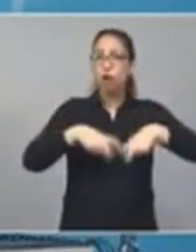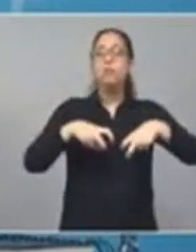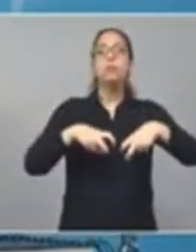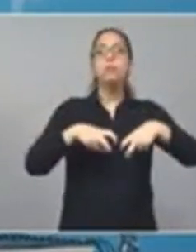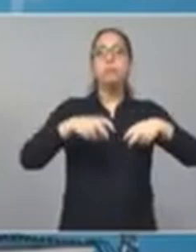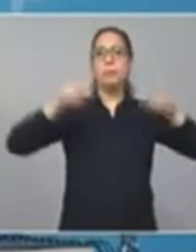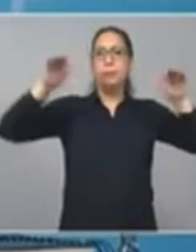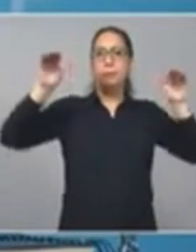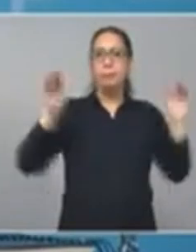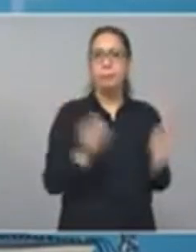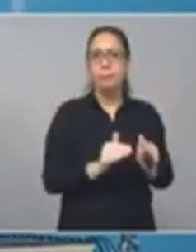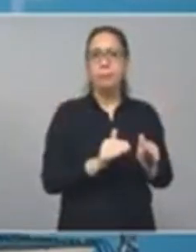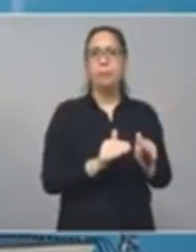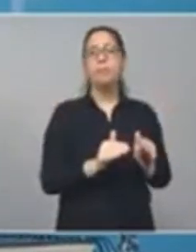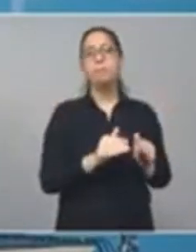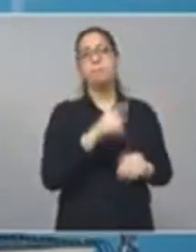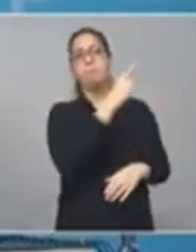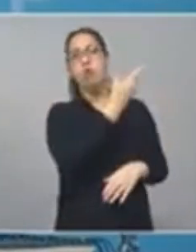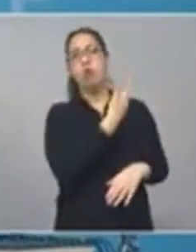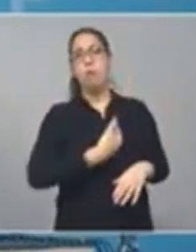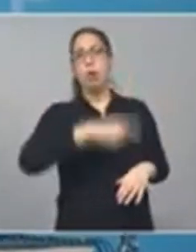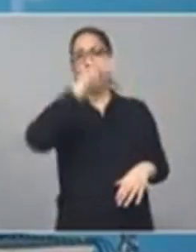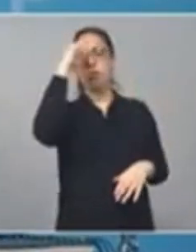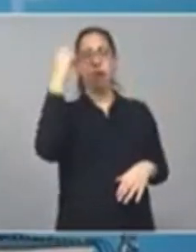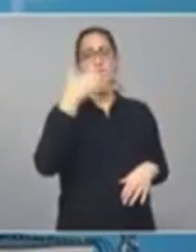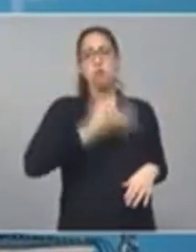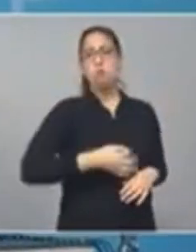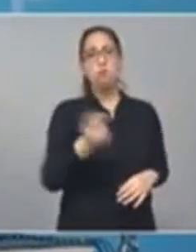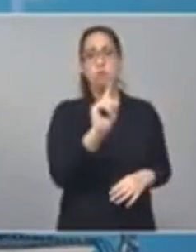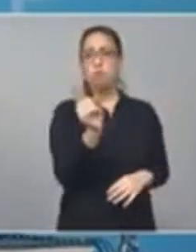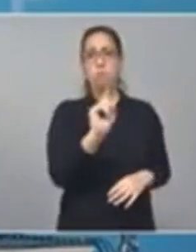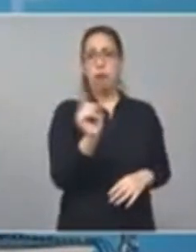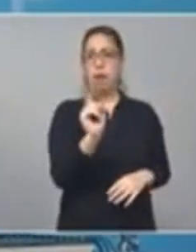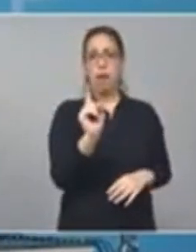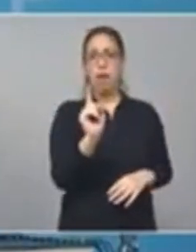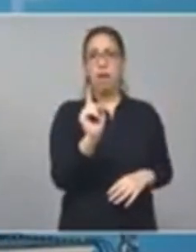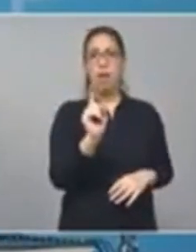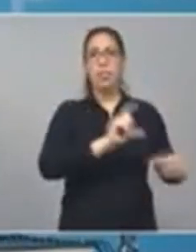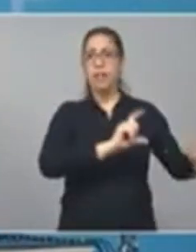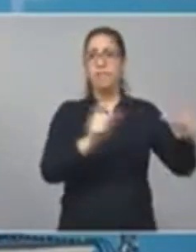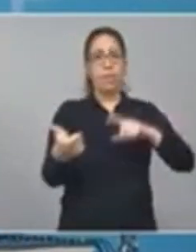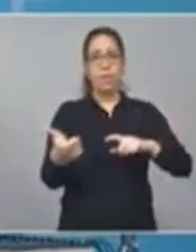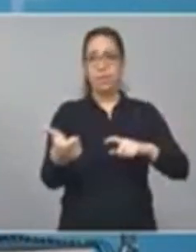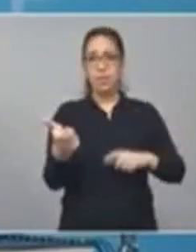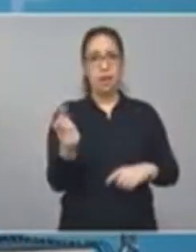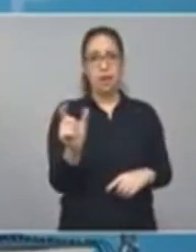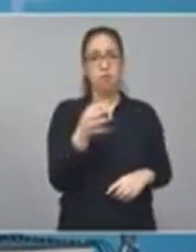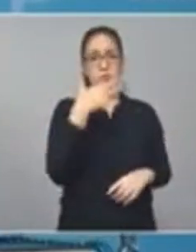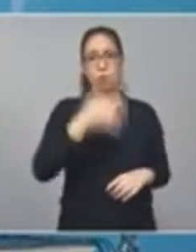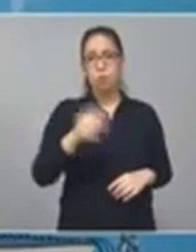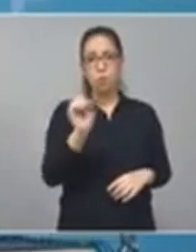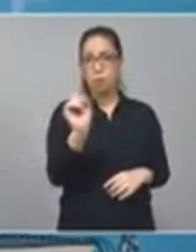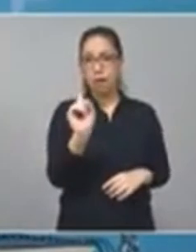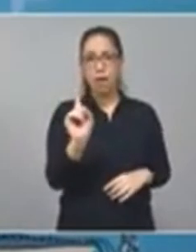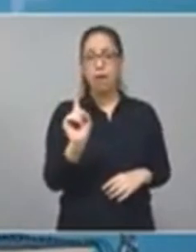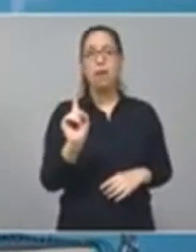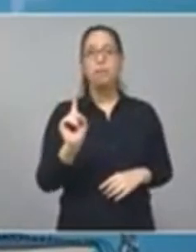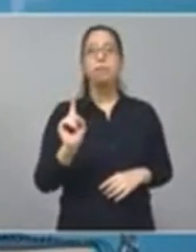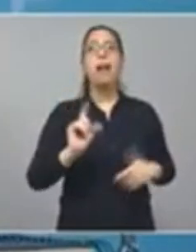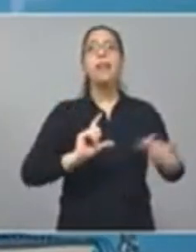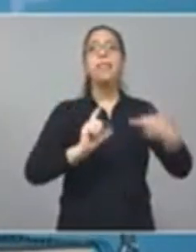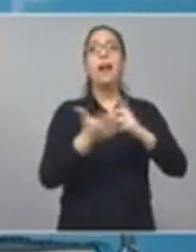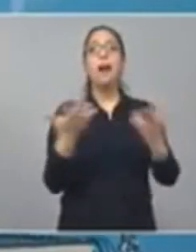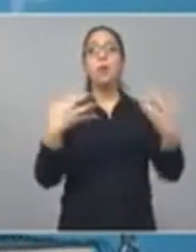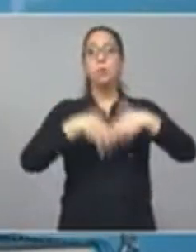en presencia de un Gobierno Nacional que no está cumpliendo con las transferencias, que no son automáticas,